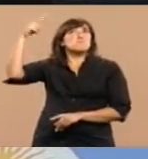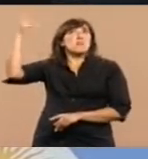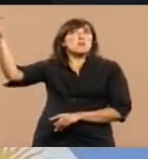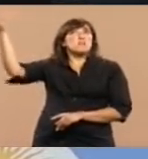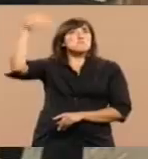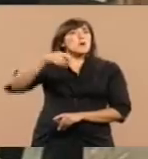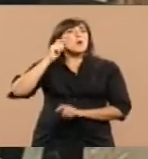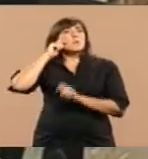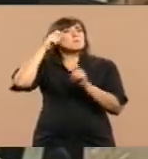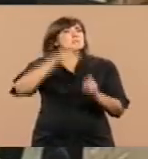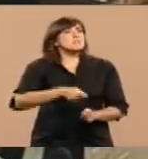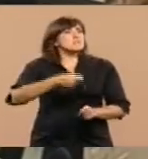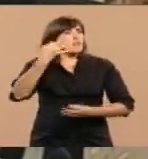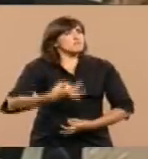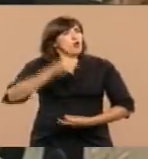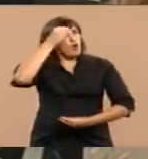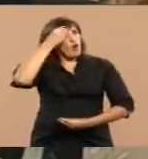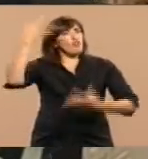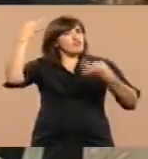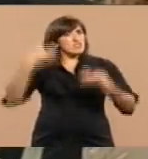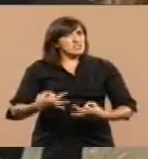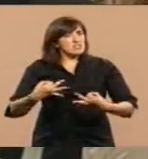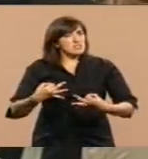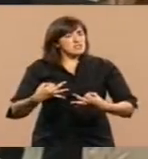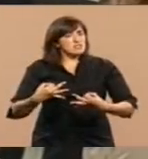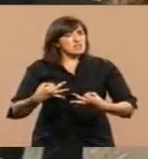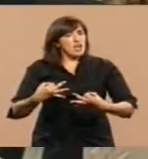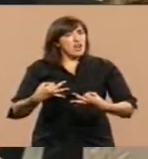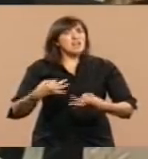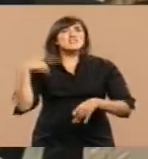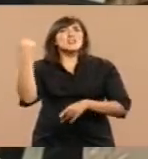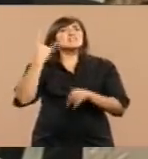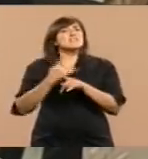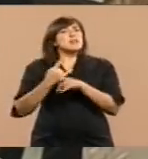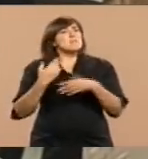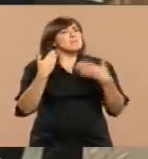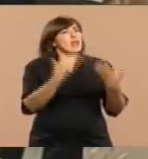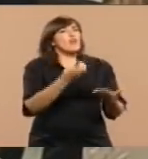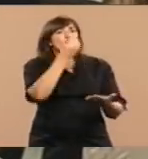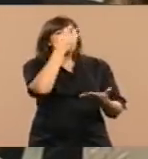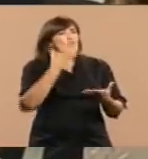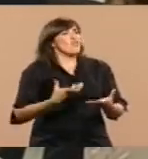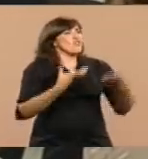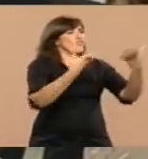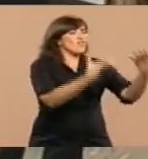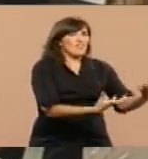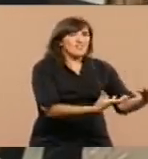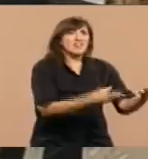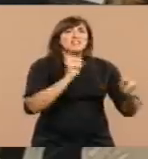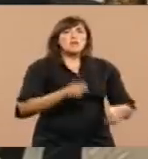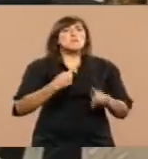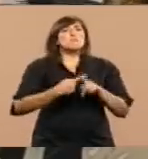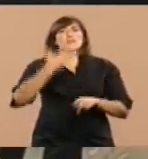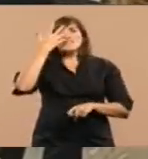de depositar una ofrenda floral y el reconocimiento al liberador de la patria, el general San